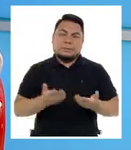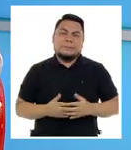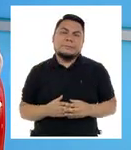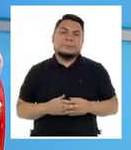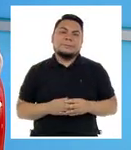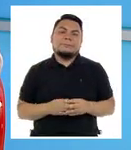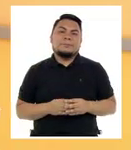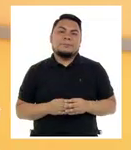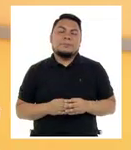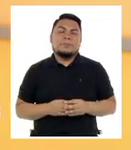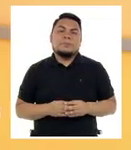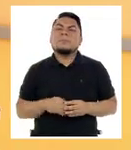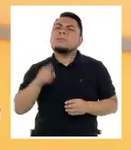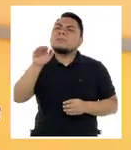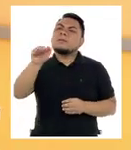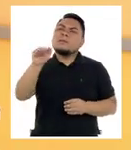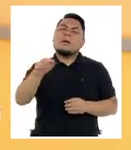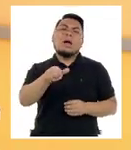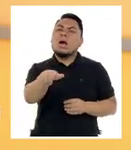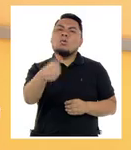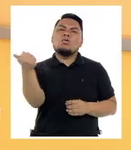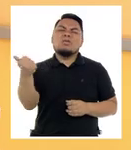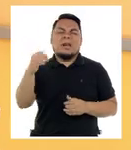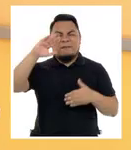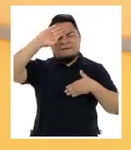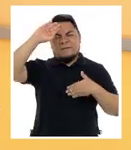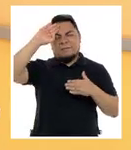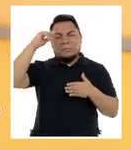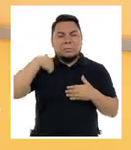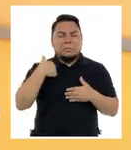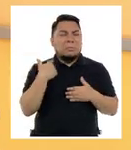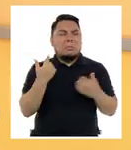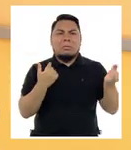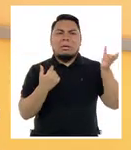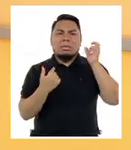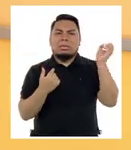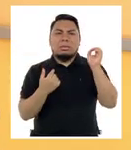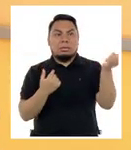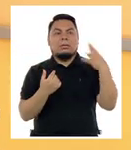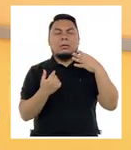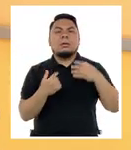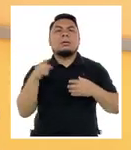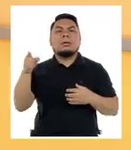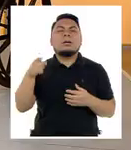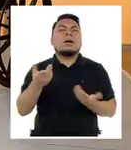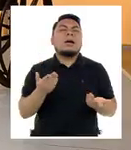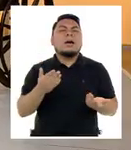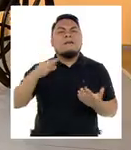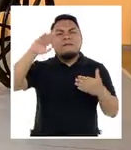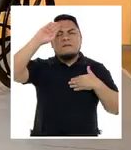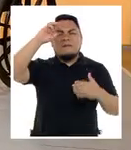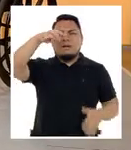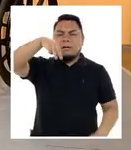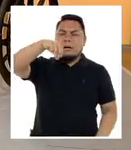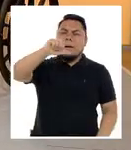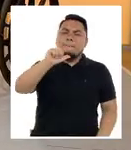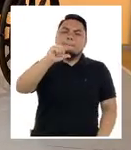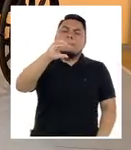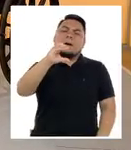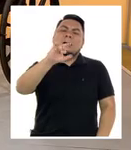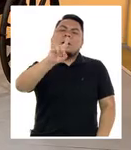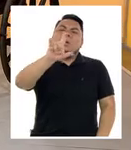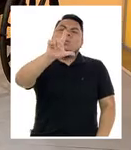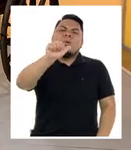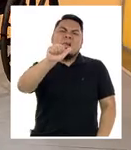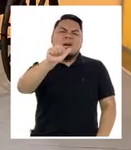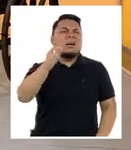óptico. Doctor, también hay otra enfermedad que también no la escuchaba antes y ahora sí que es el problema de la mácula. Cuéntanos